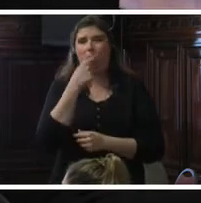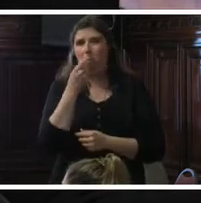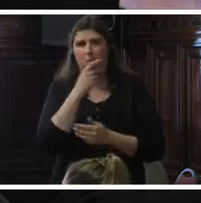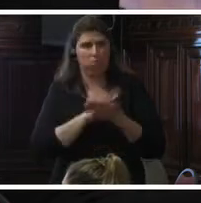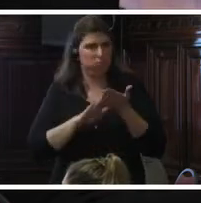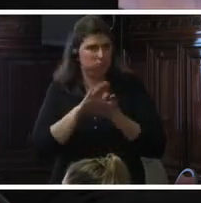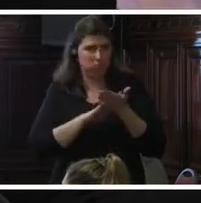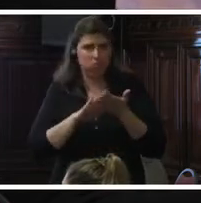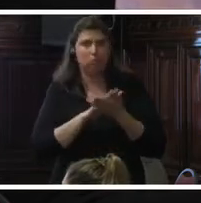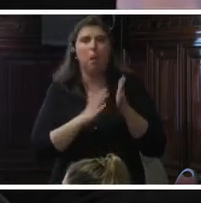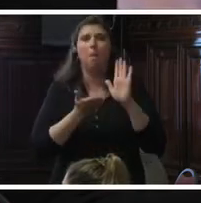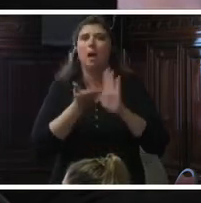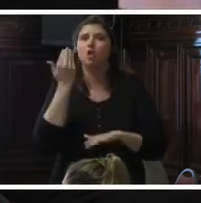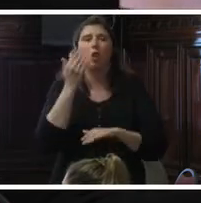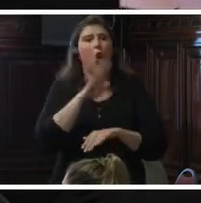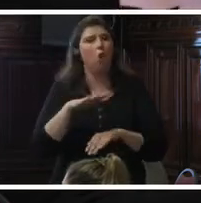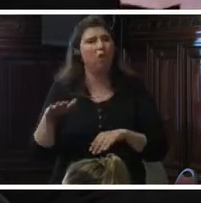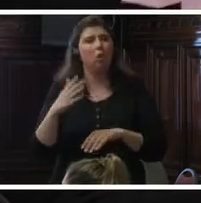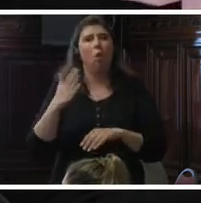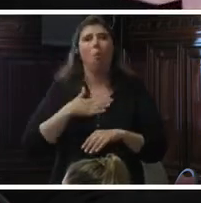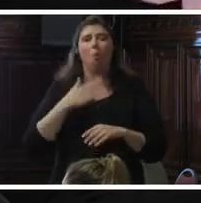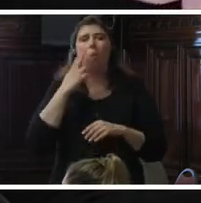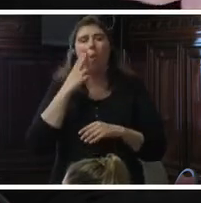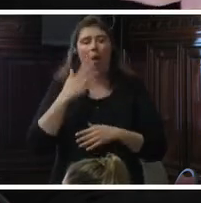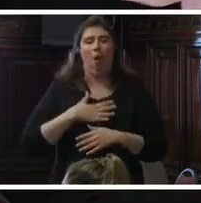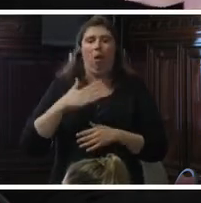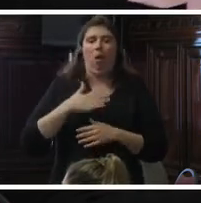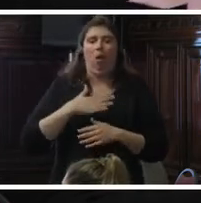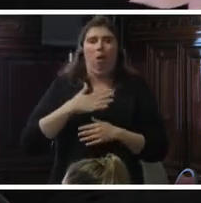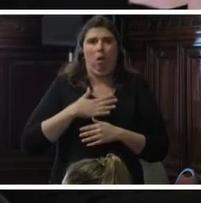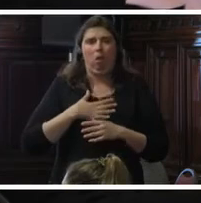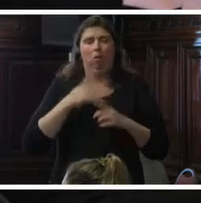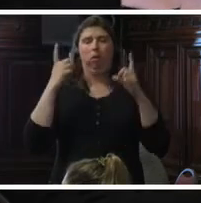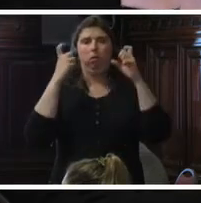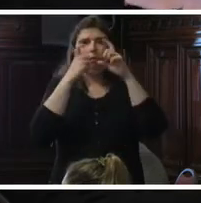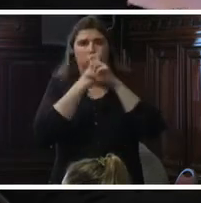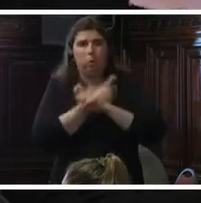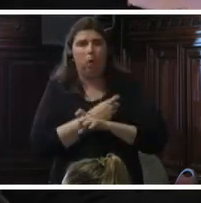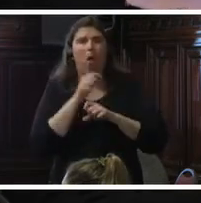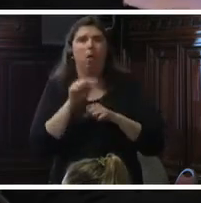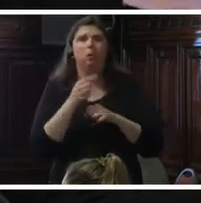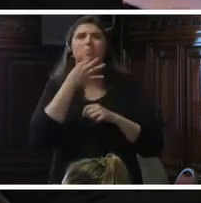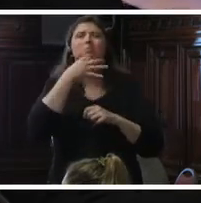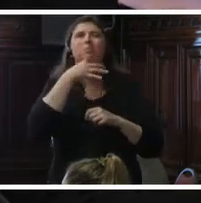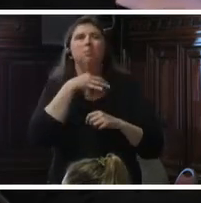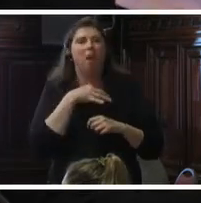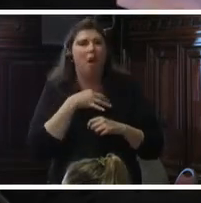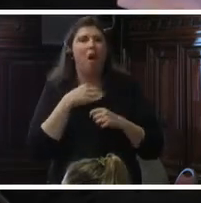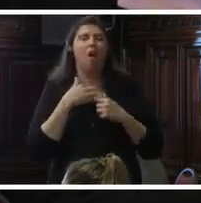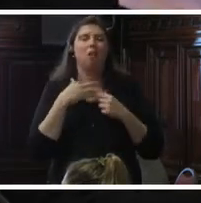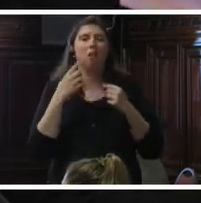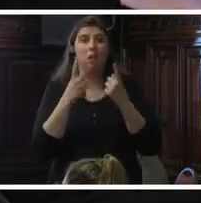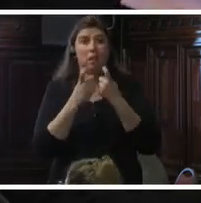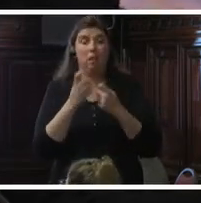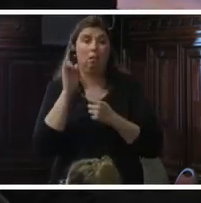La mayor parte de los niños tienen problemas respiratorios y disfagias que generan dificultades para deglutir y la necesidad de